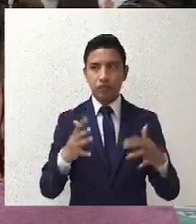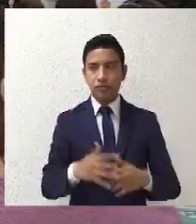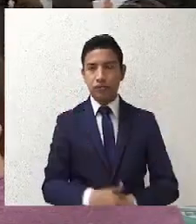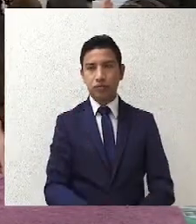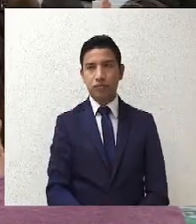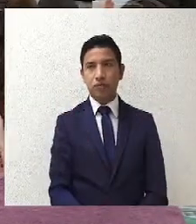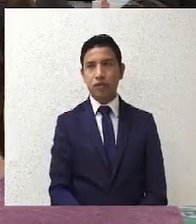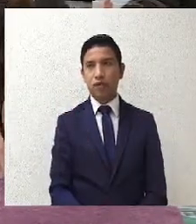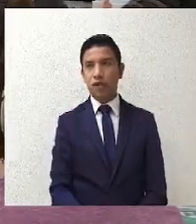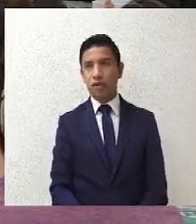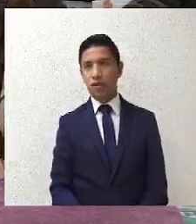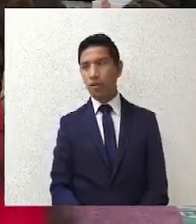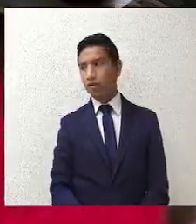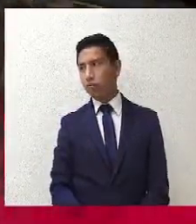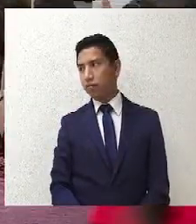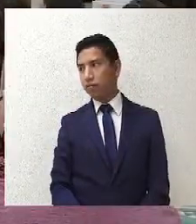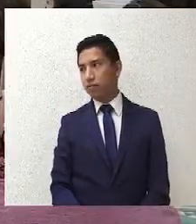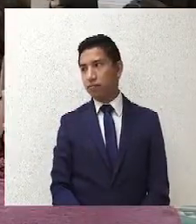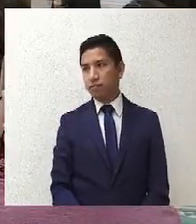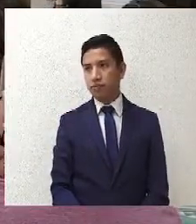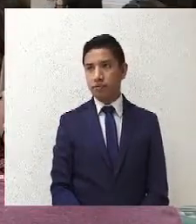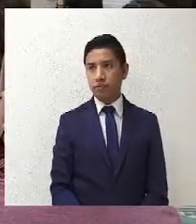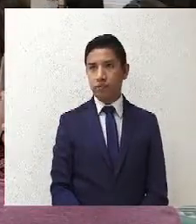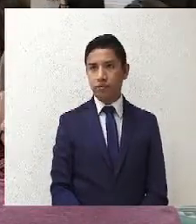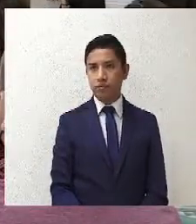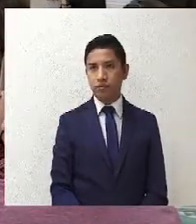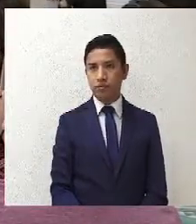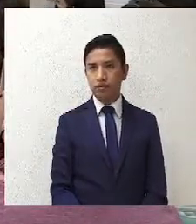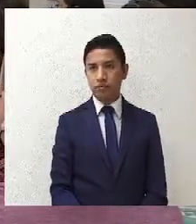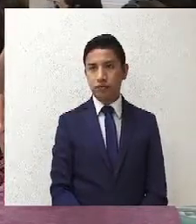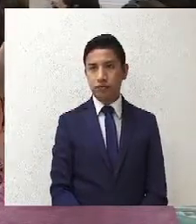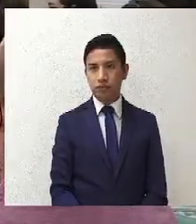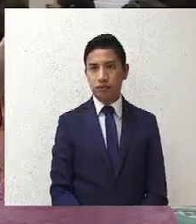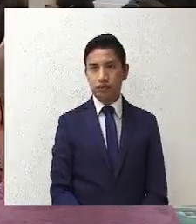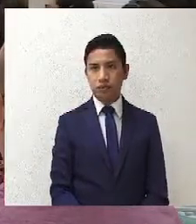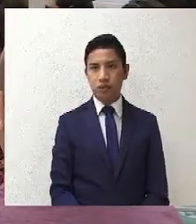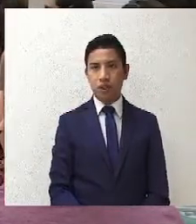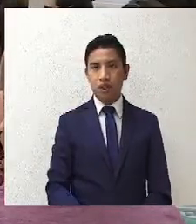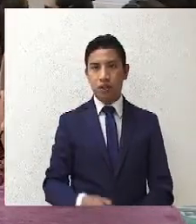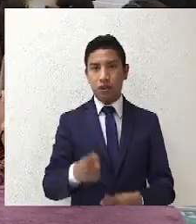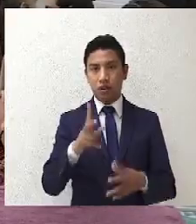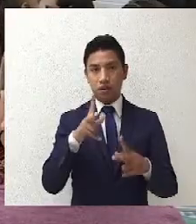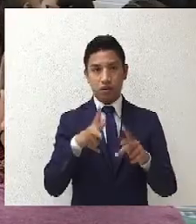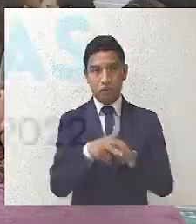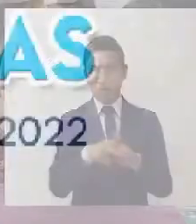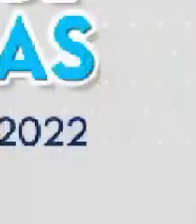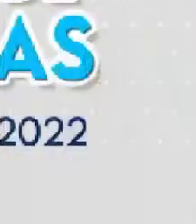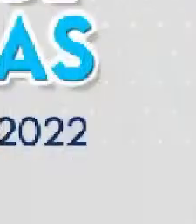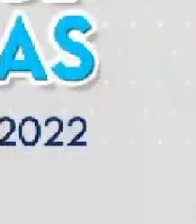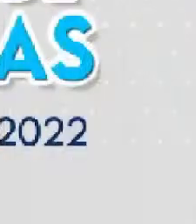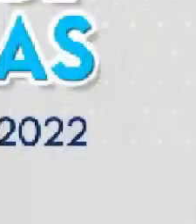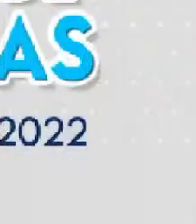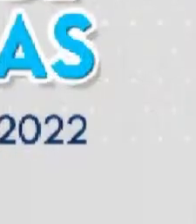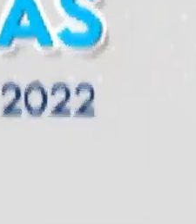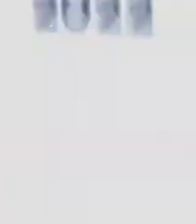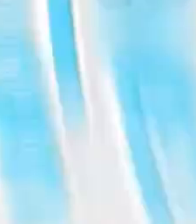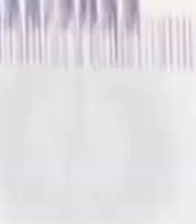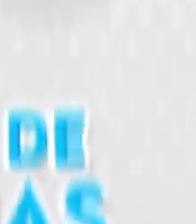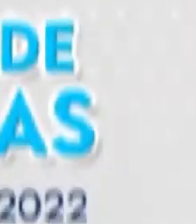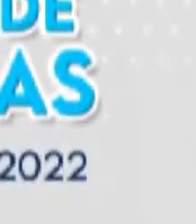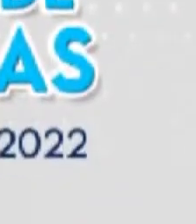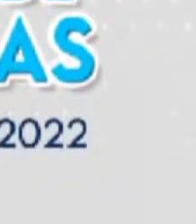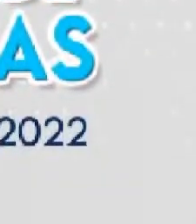Les pedimos que no se vayan de la transmisión en un momento iniciaremos con la siguiente actividad. Muchas gracias. Gracias. Gracias.